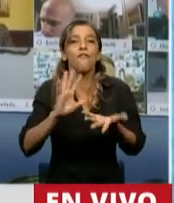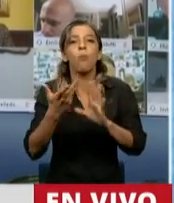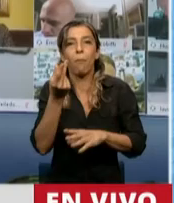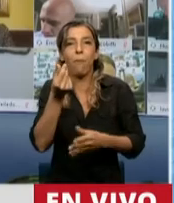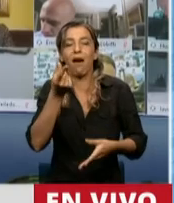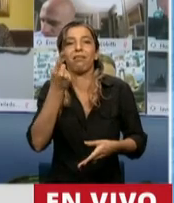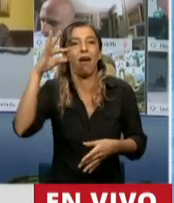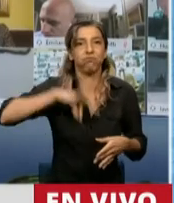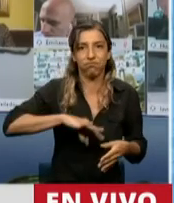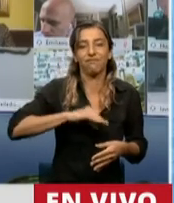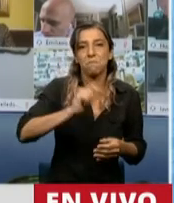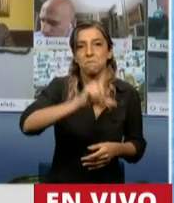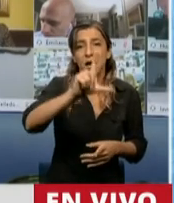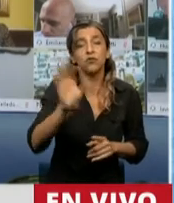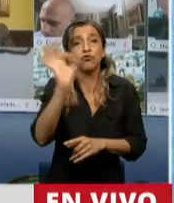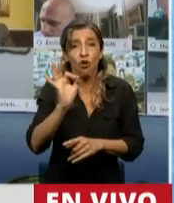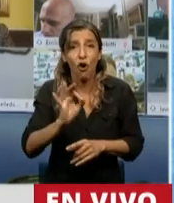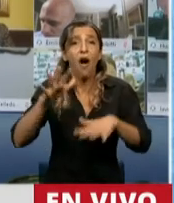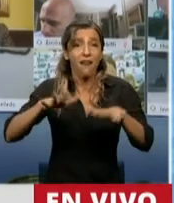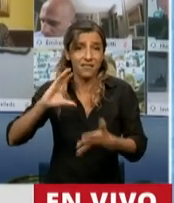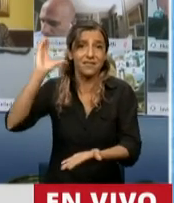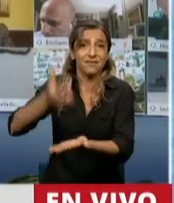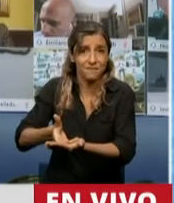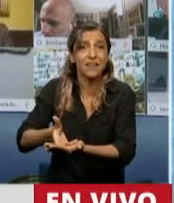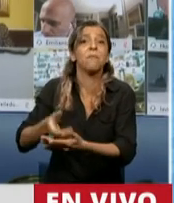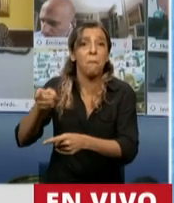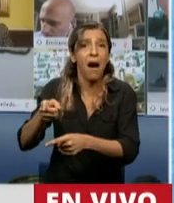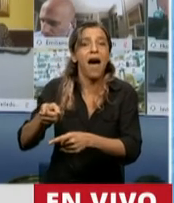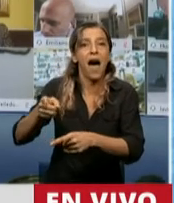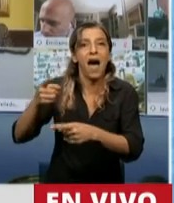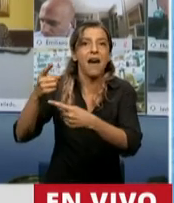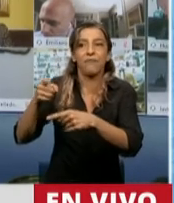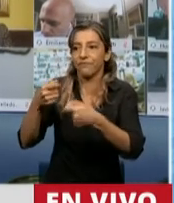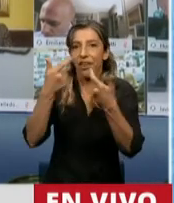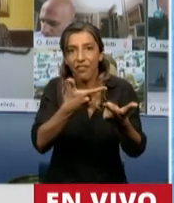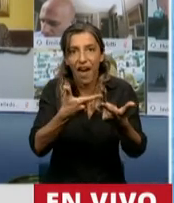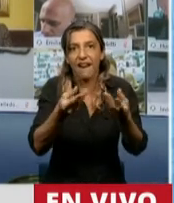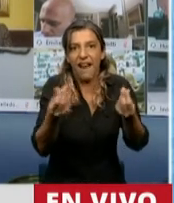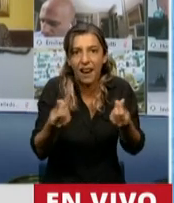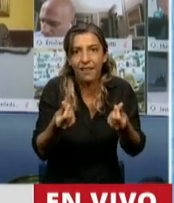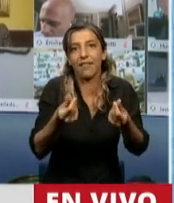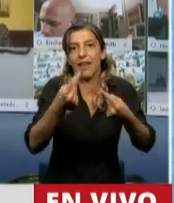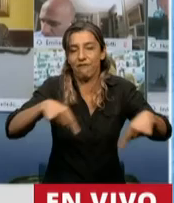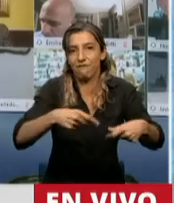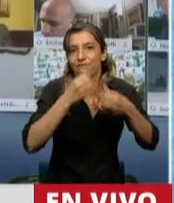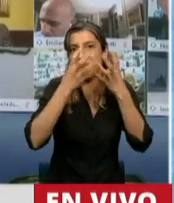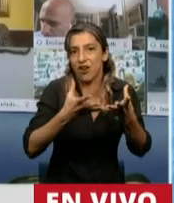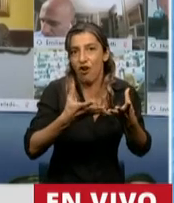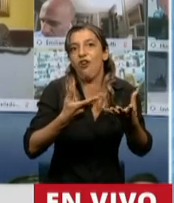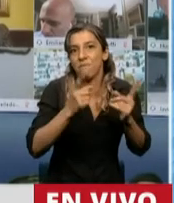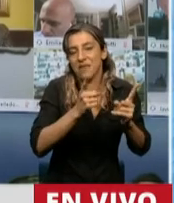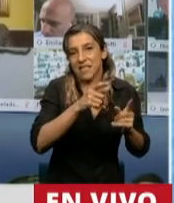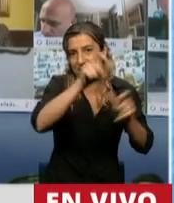o es una remuneración indirecta vía el mejoramiento de las condiciones para todos los jubilados.